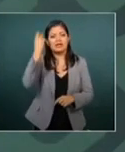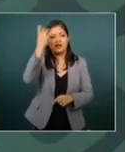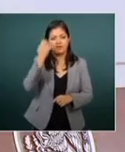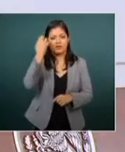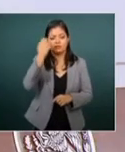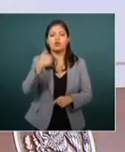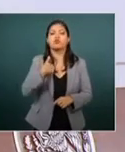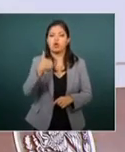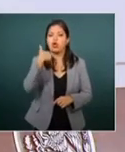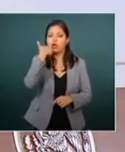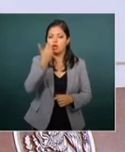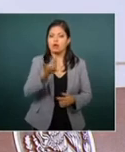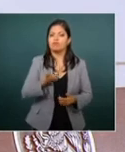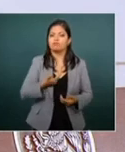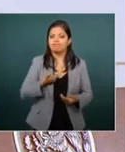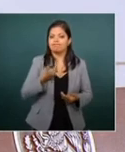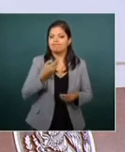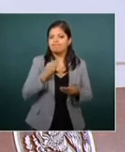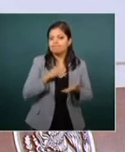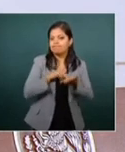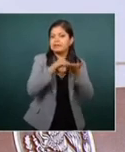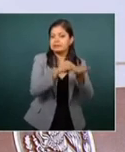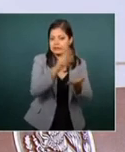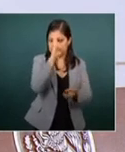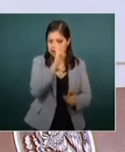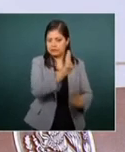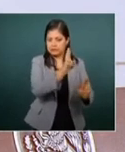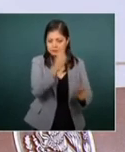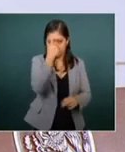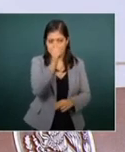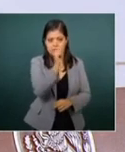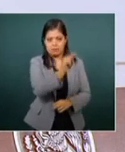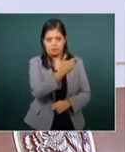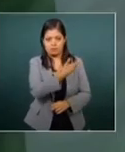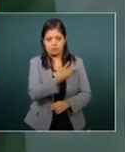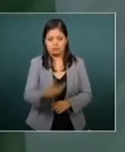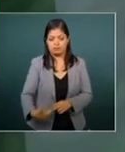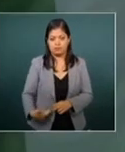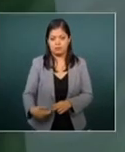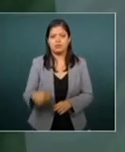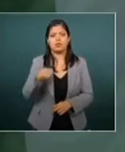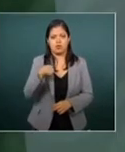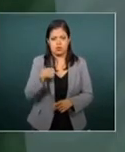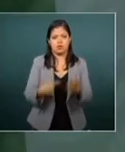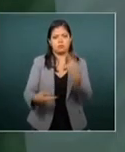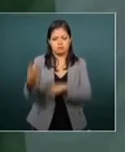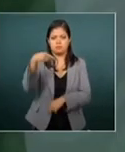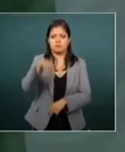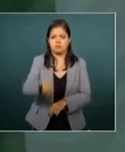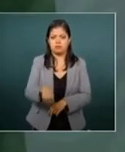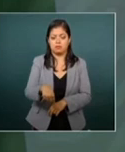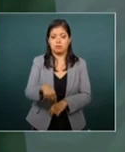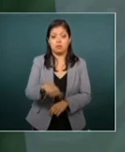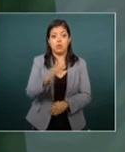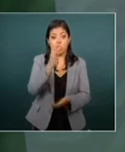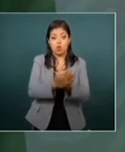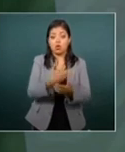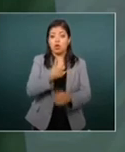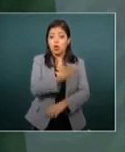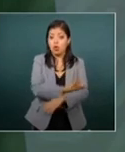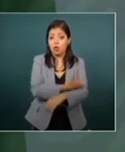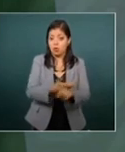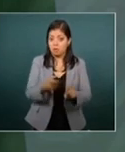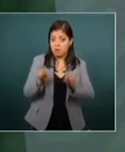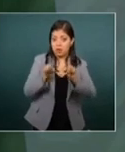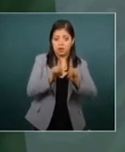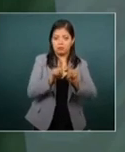darle hoy un mensaje sencillo y respetuoso, señor presidente. Estoy aquí no sólo para acompañarlo en su gira de trabajo,